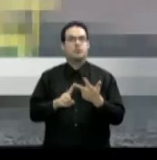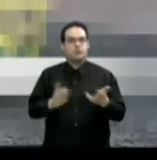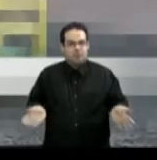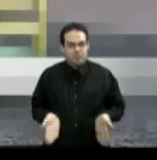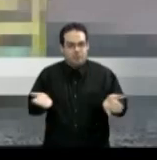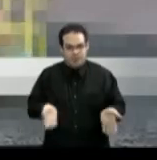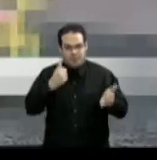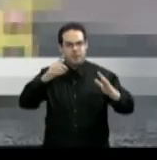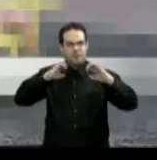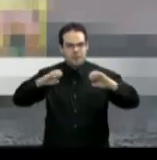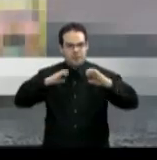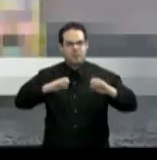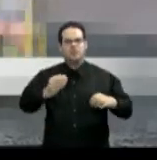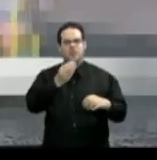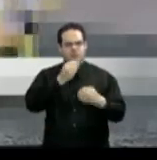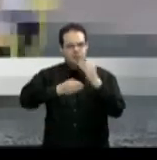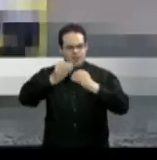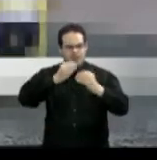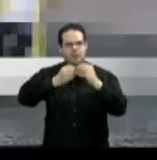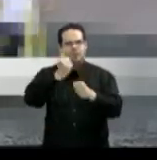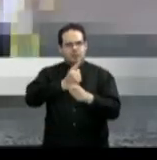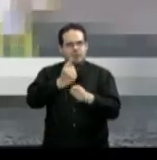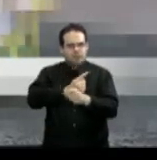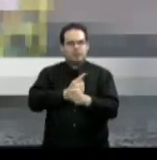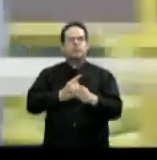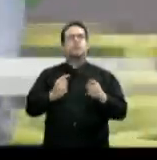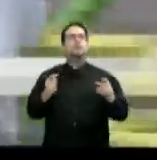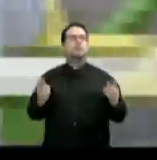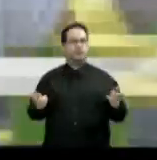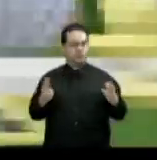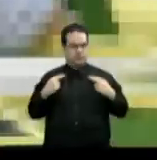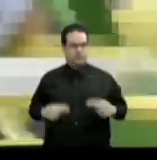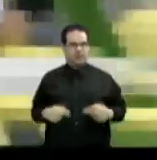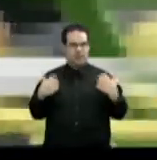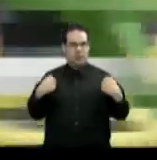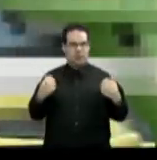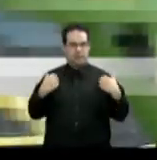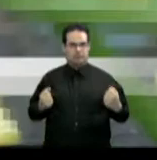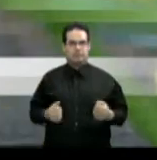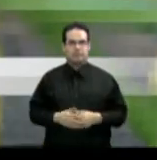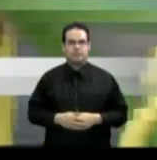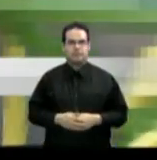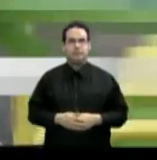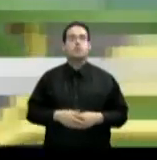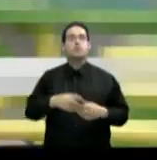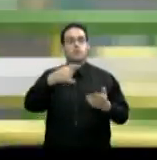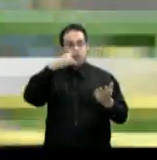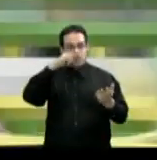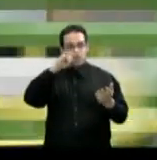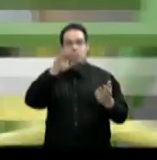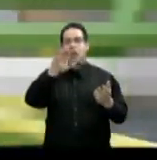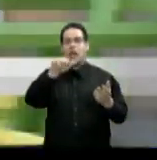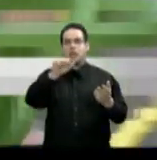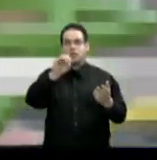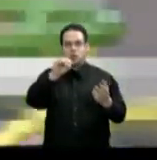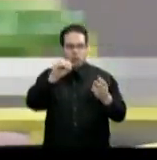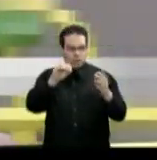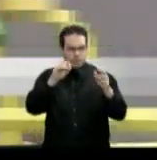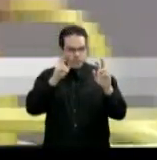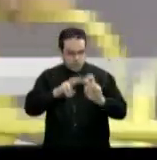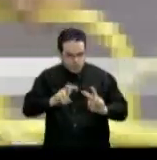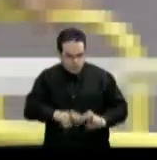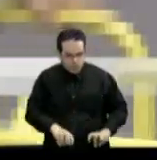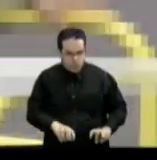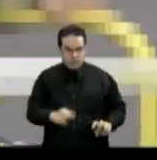hábitos alimentarios el legislador aclaró que en esta última fase se evalúa el caso y si el niño no demuestra progreso el